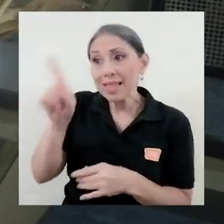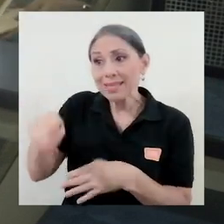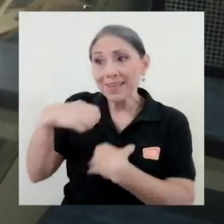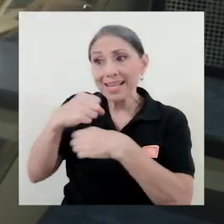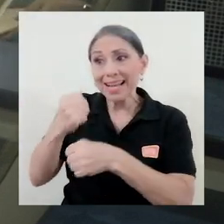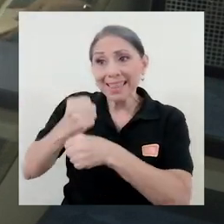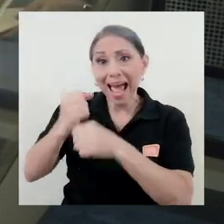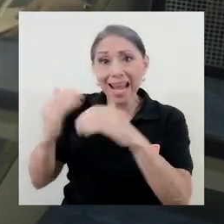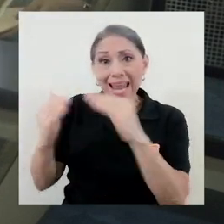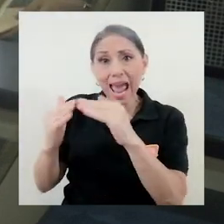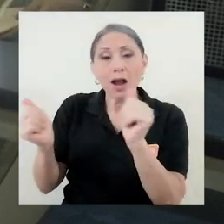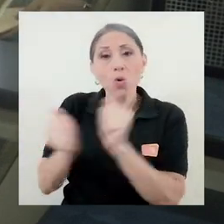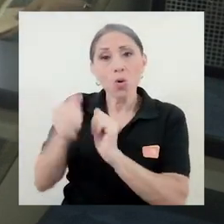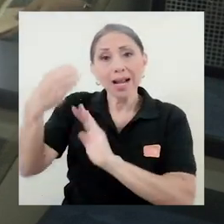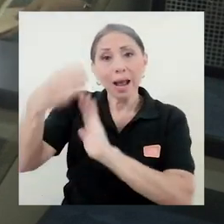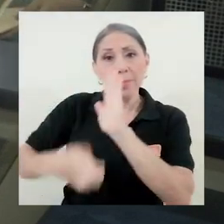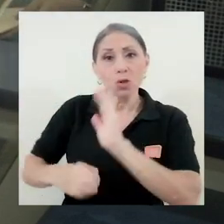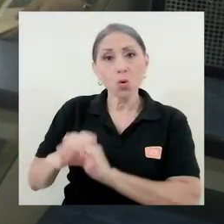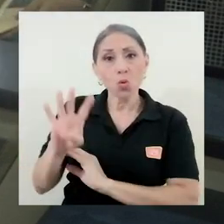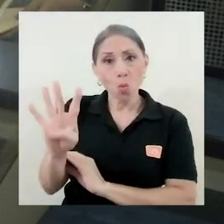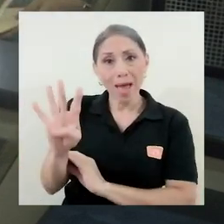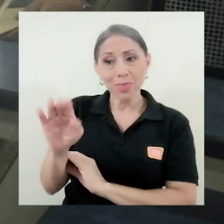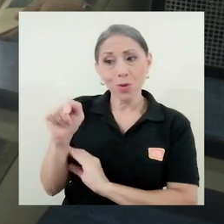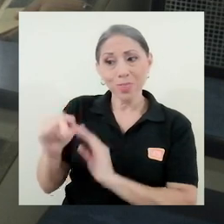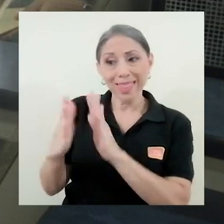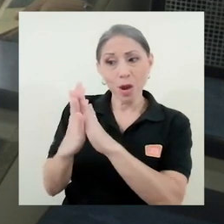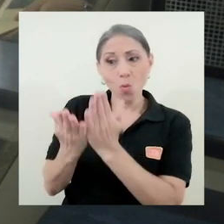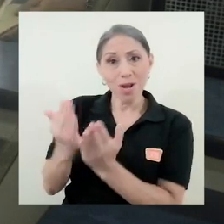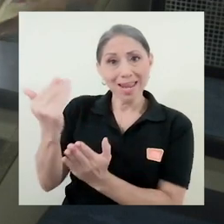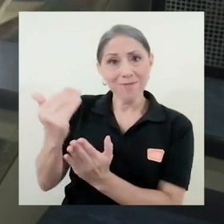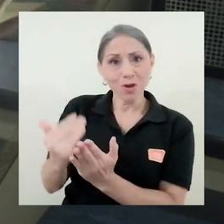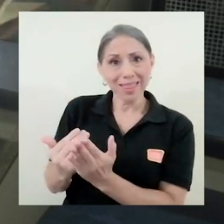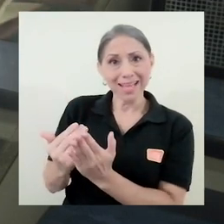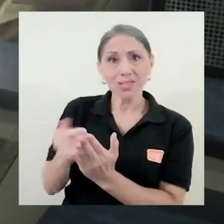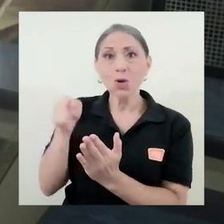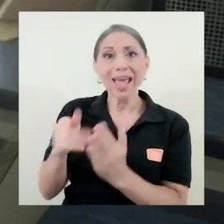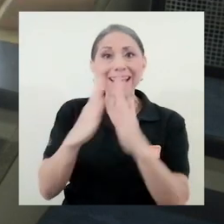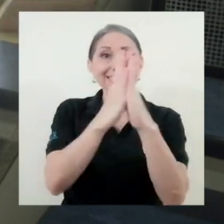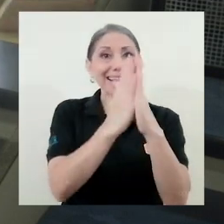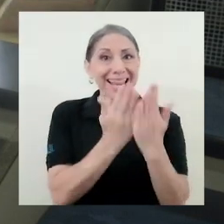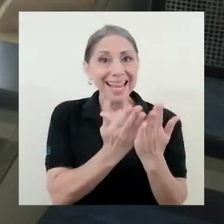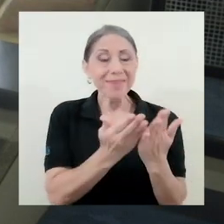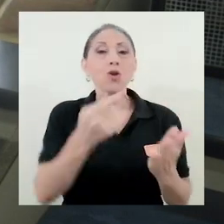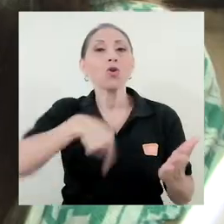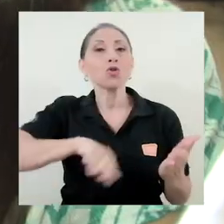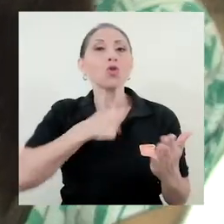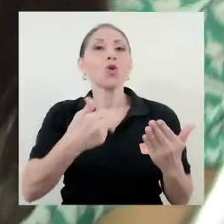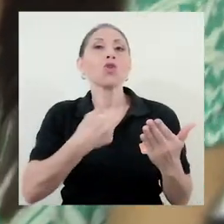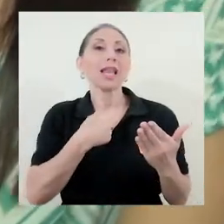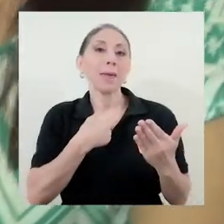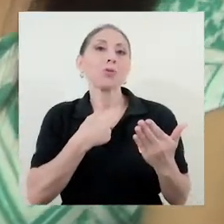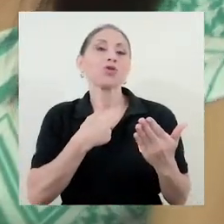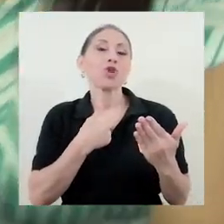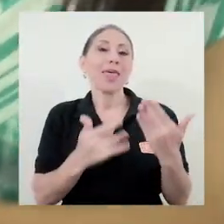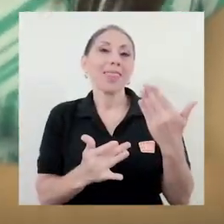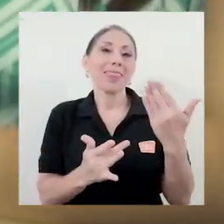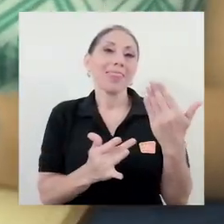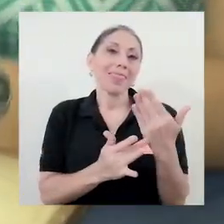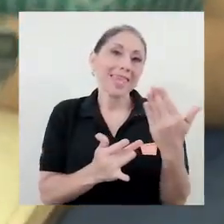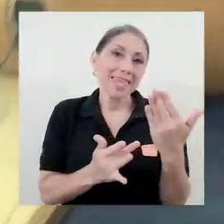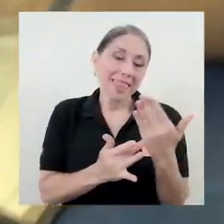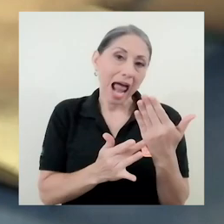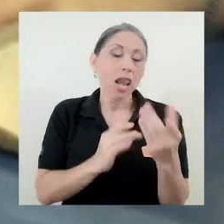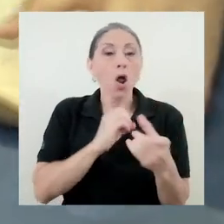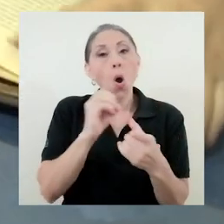capítulo 4 de un libro de texto. Un libro de texto que nosotros tenemos ya sea virtual o digital.